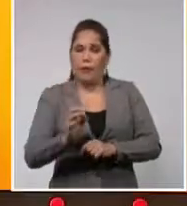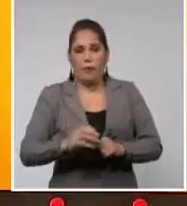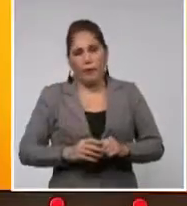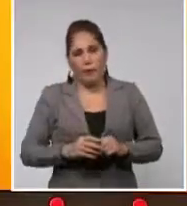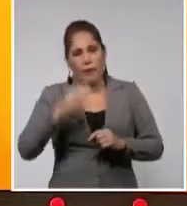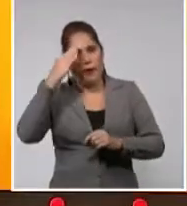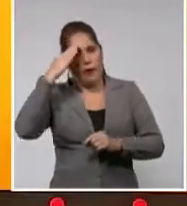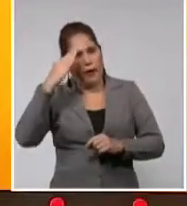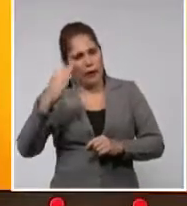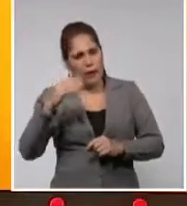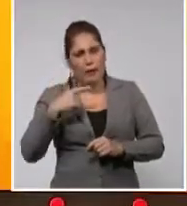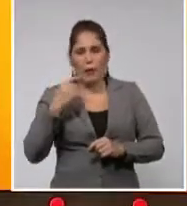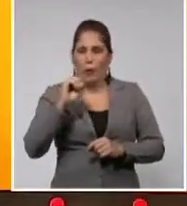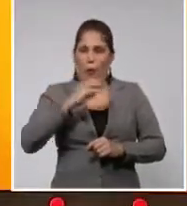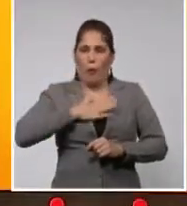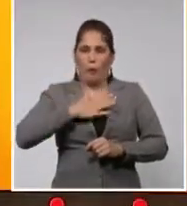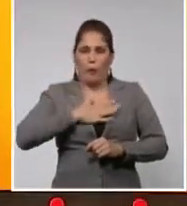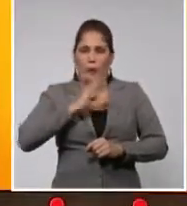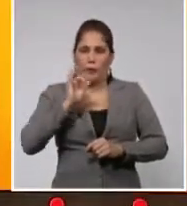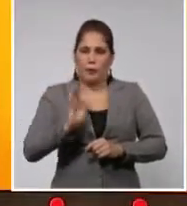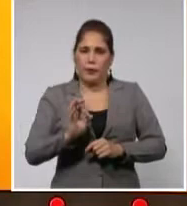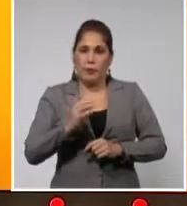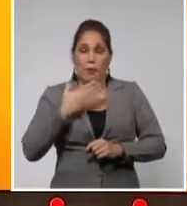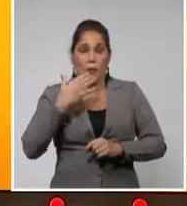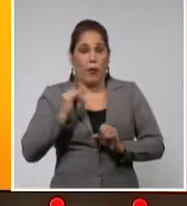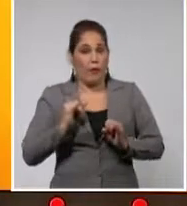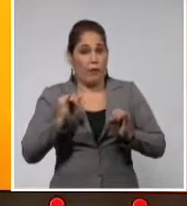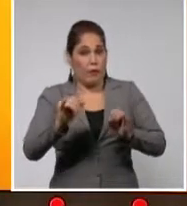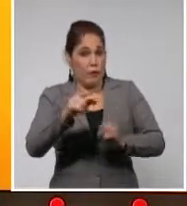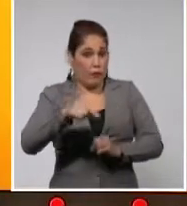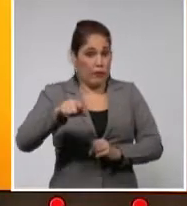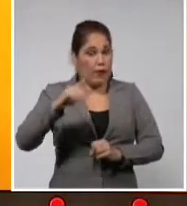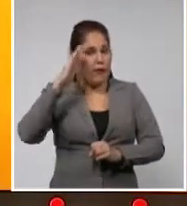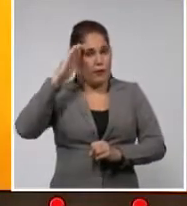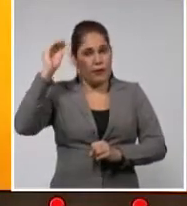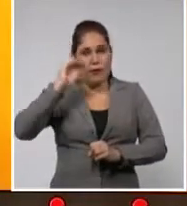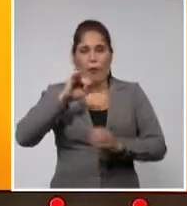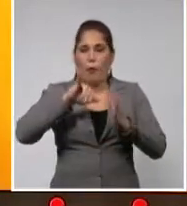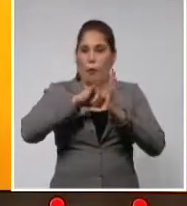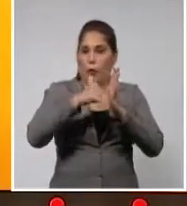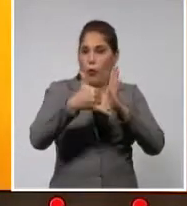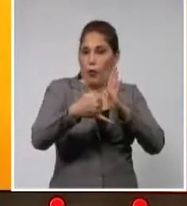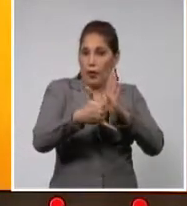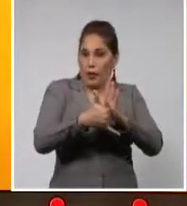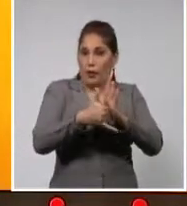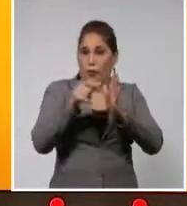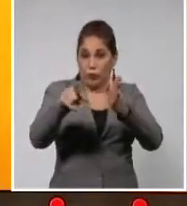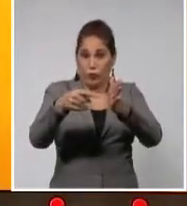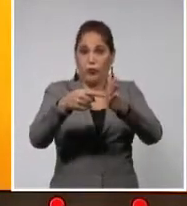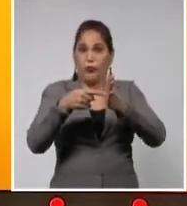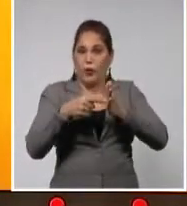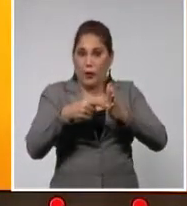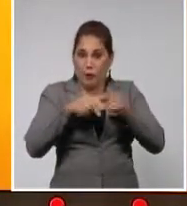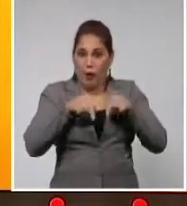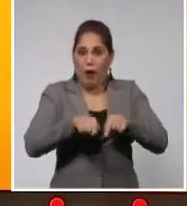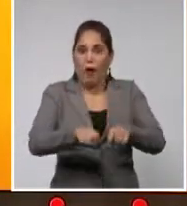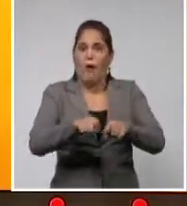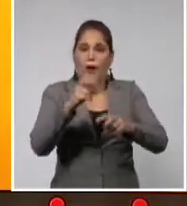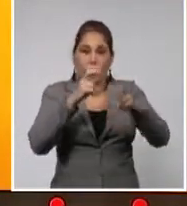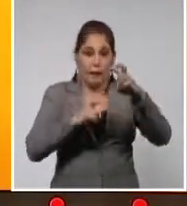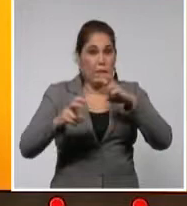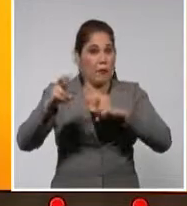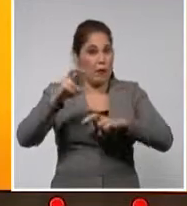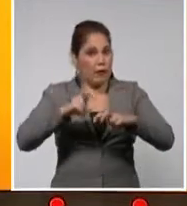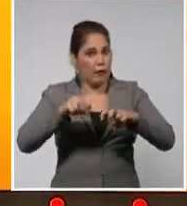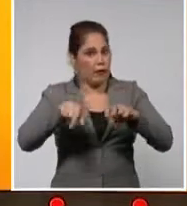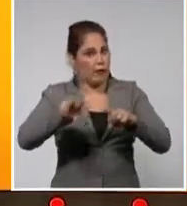Gracias, Ofilio, por tu opinión. Bueno, la buena noticia es que hemos conocido que un proyecto, como el que tú sugieres, está en fase avanzada de estudio, aquí